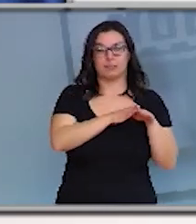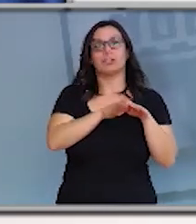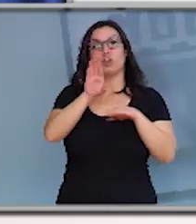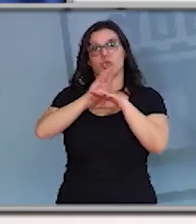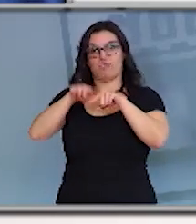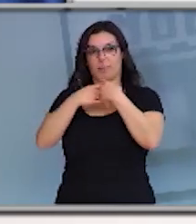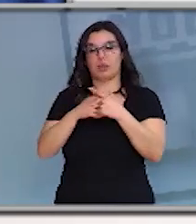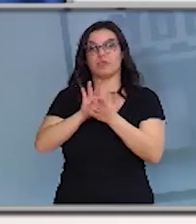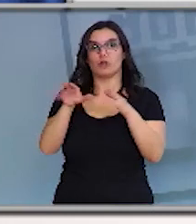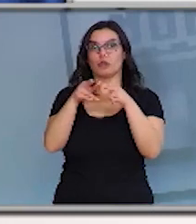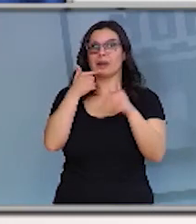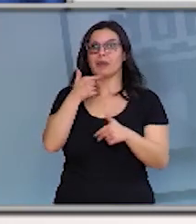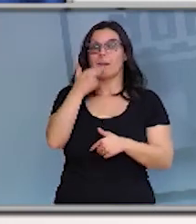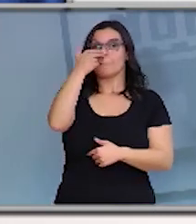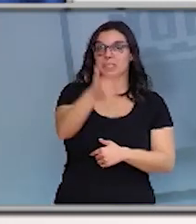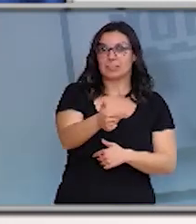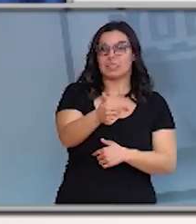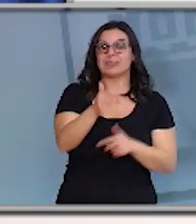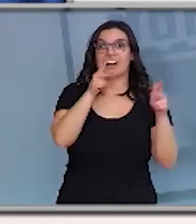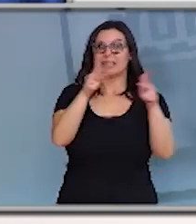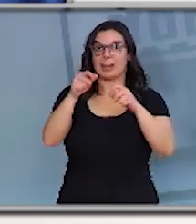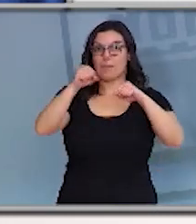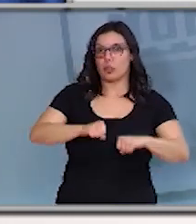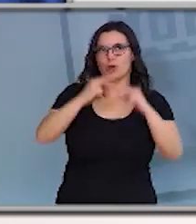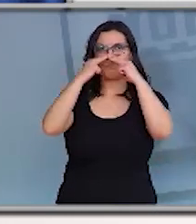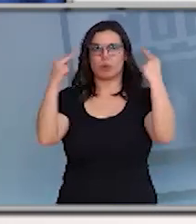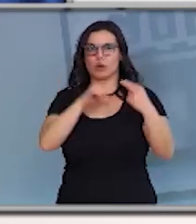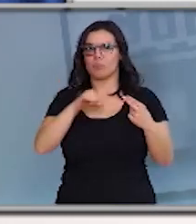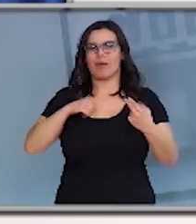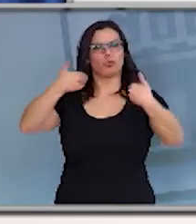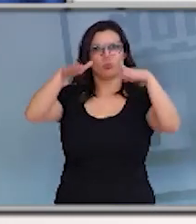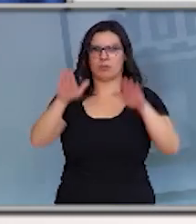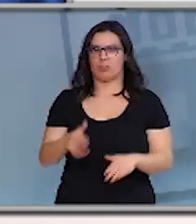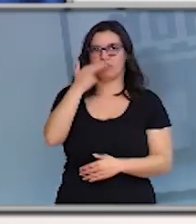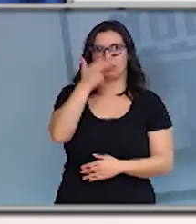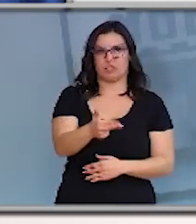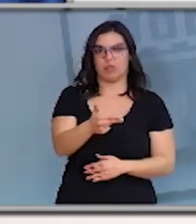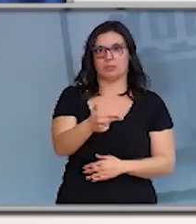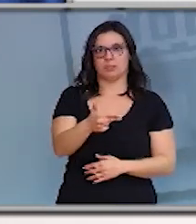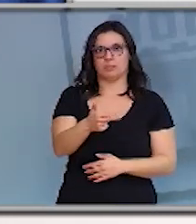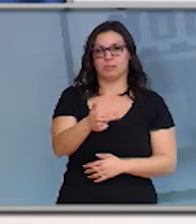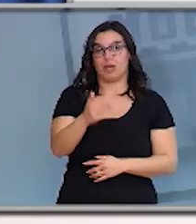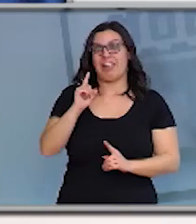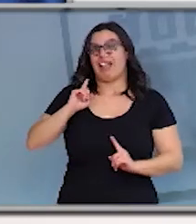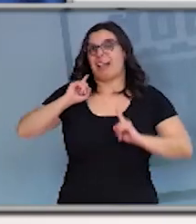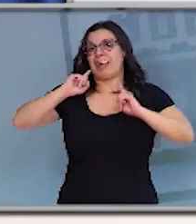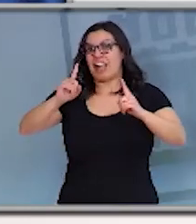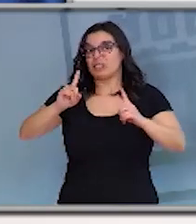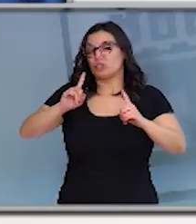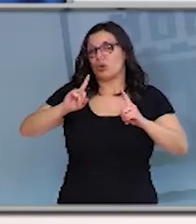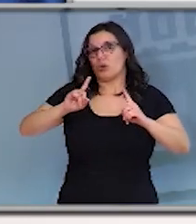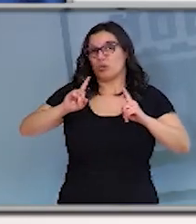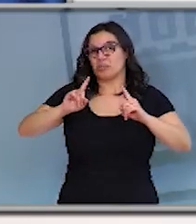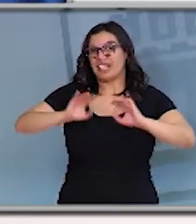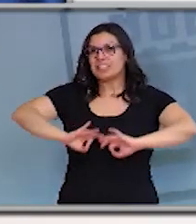las visitas en los centros residenciales de personas mayores públicos y privados, salvo circunstancias individuales en las que sean de